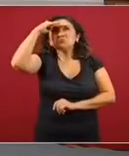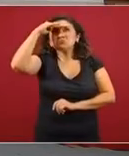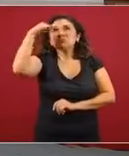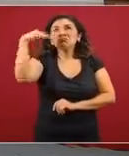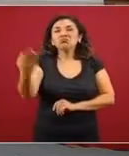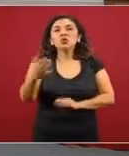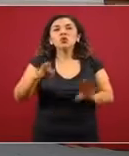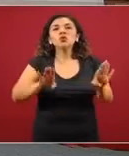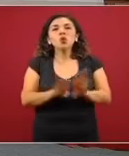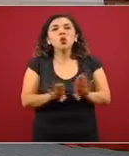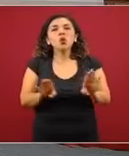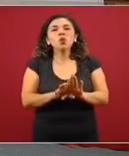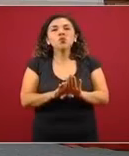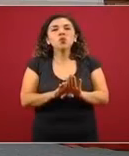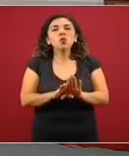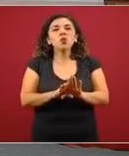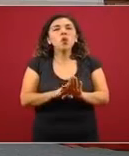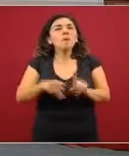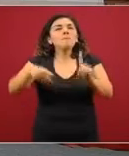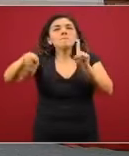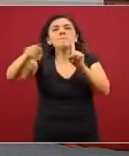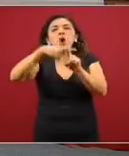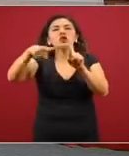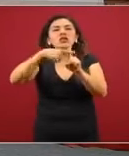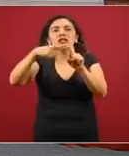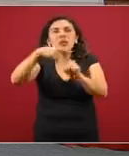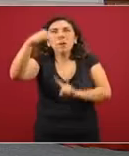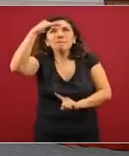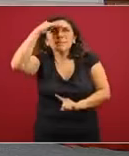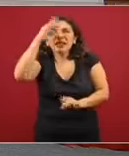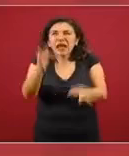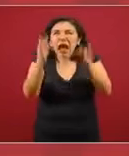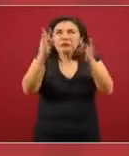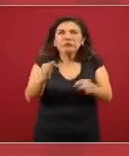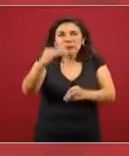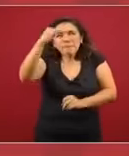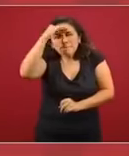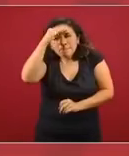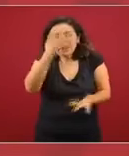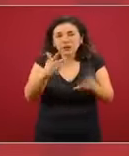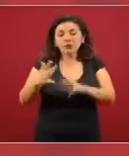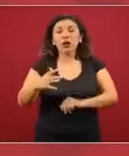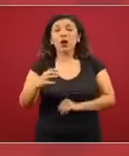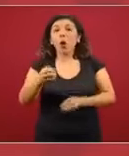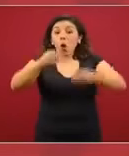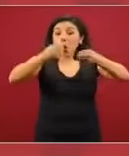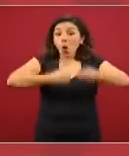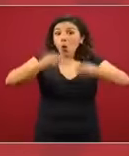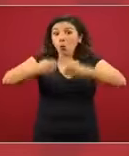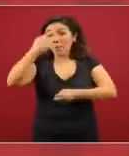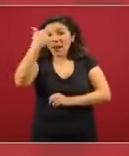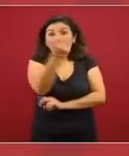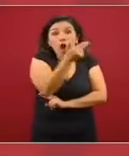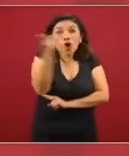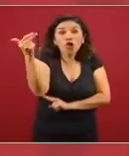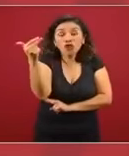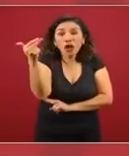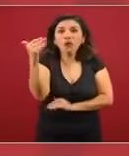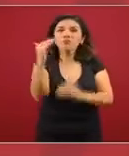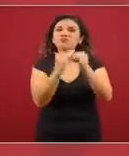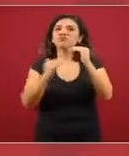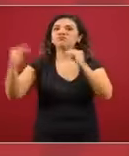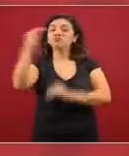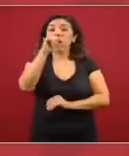forma más optimista, de acuerdo a las circunstancias actuales, la ocupación hotelera ascenderá de